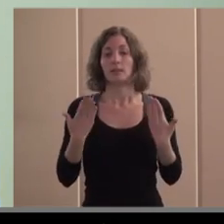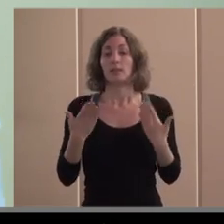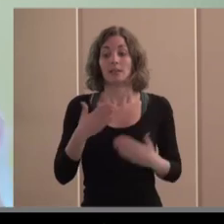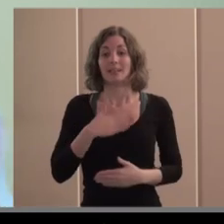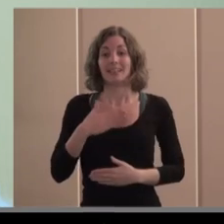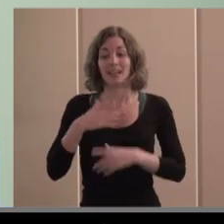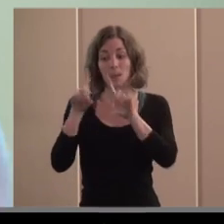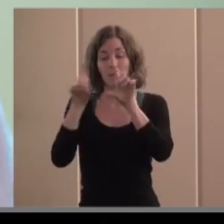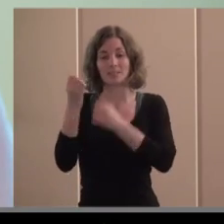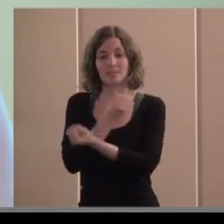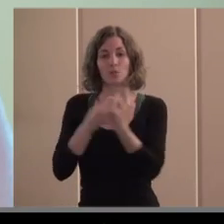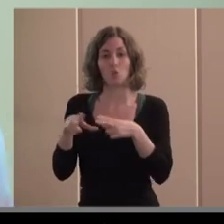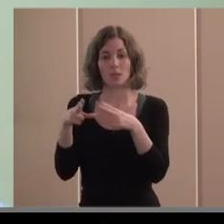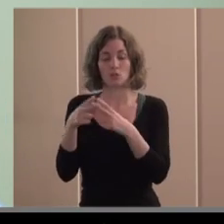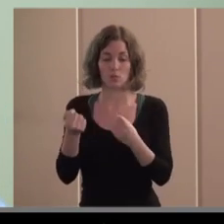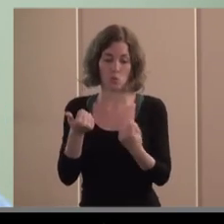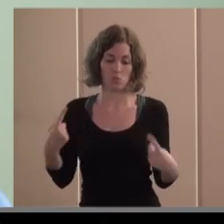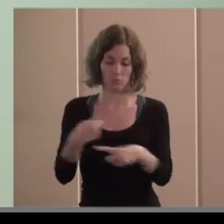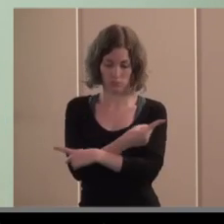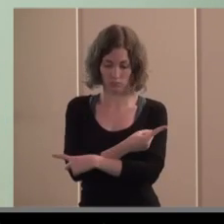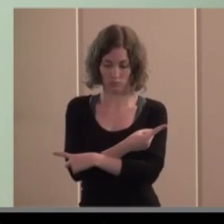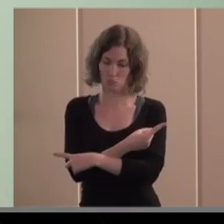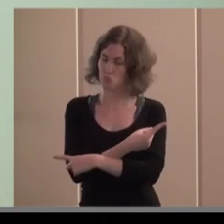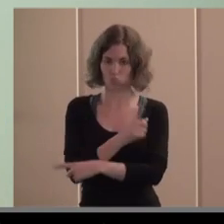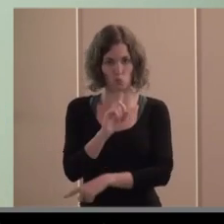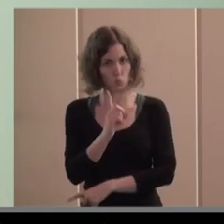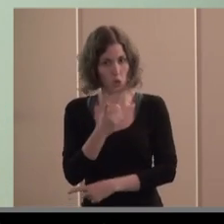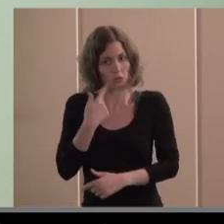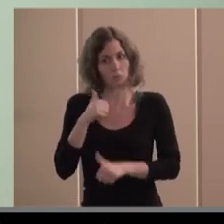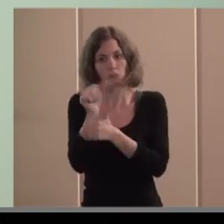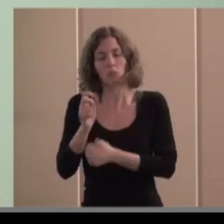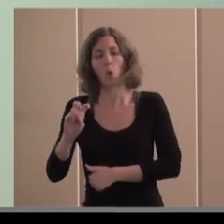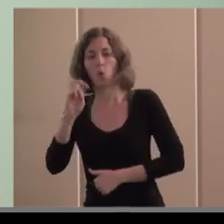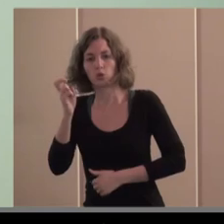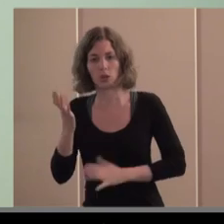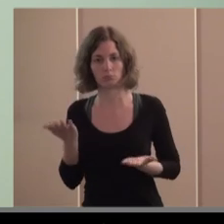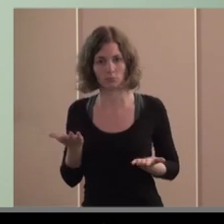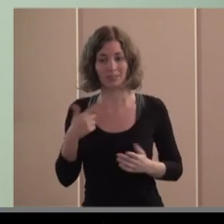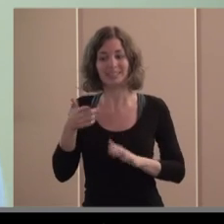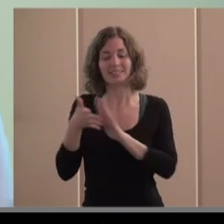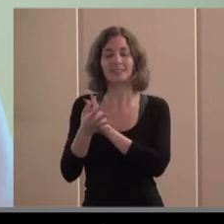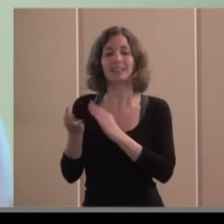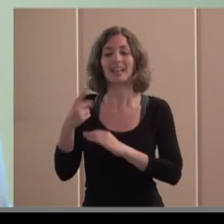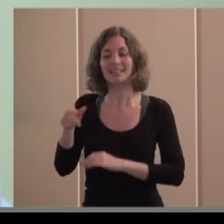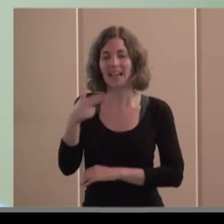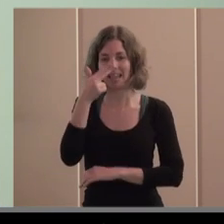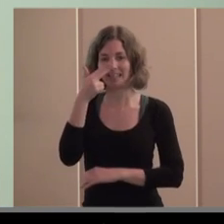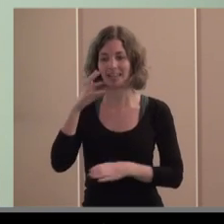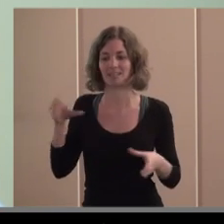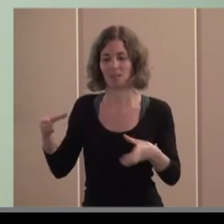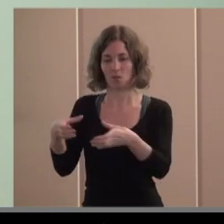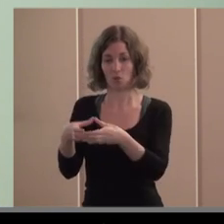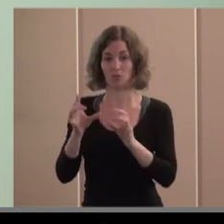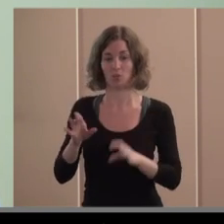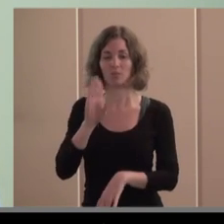las empresas de economía social no es una contraposición es una fórmula más se trata de empresas de interés colectivo por decirlo de alguna manera como ya ha